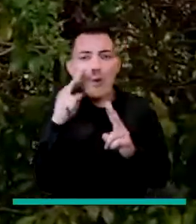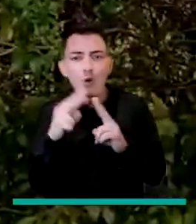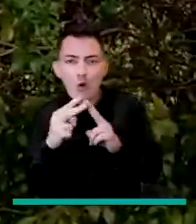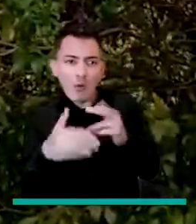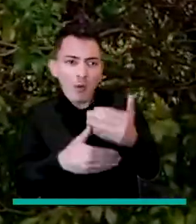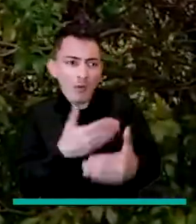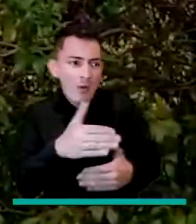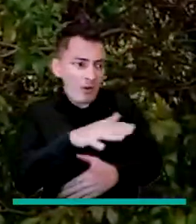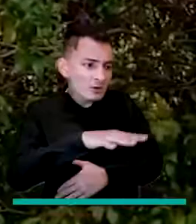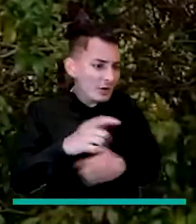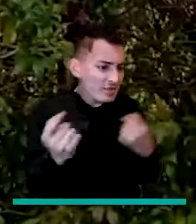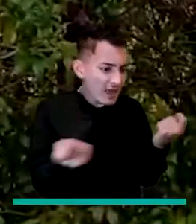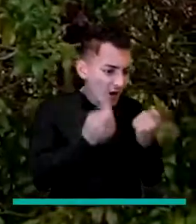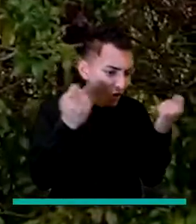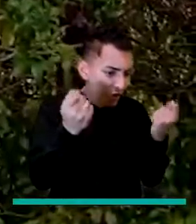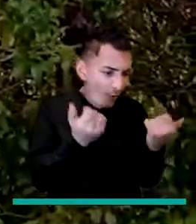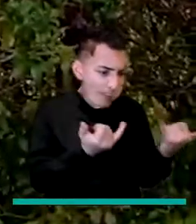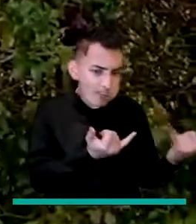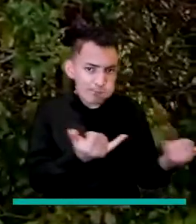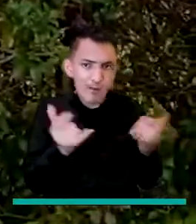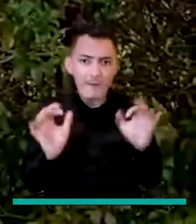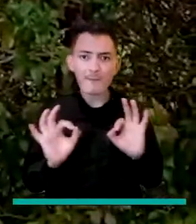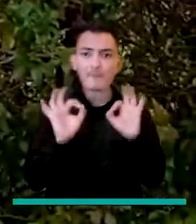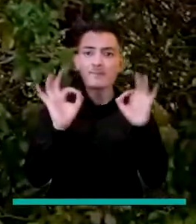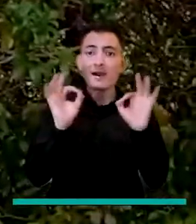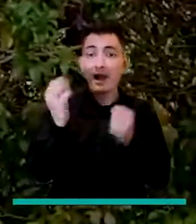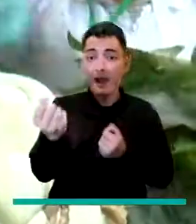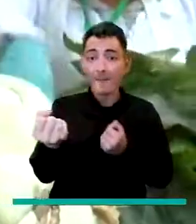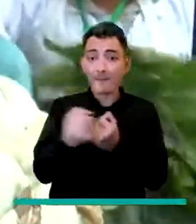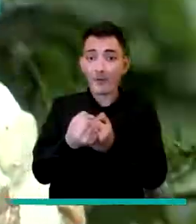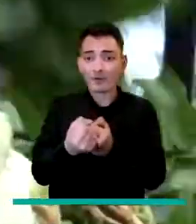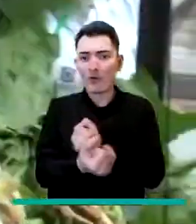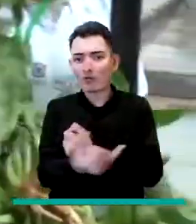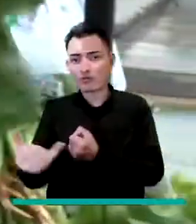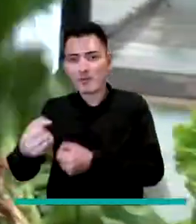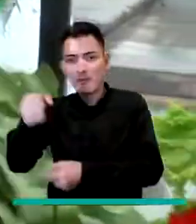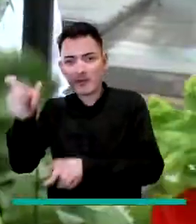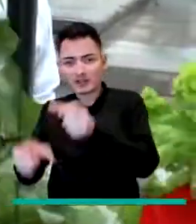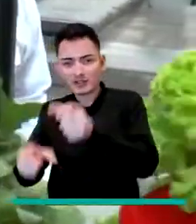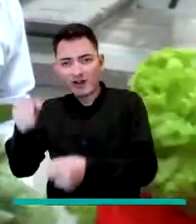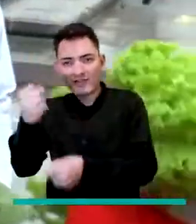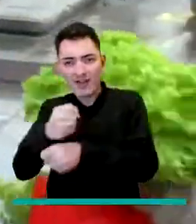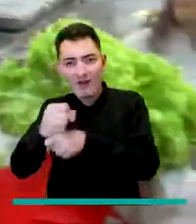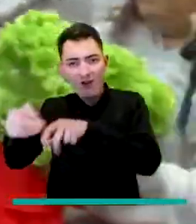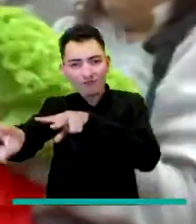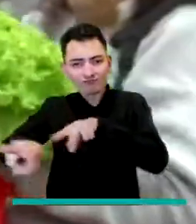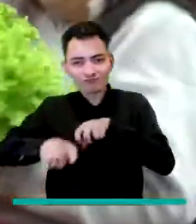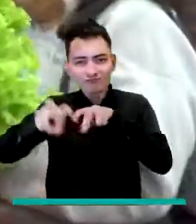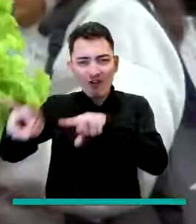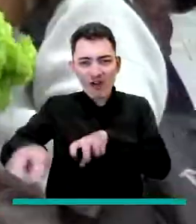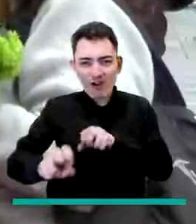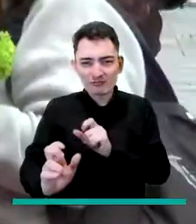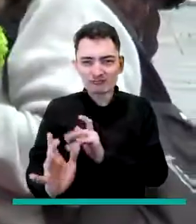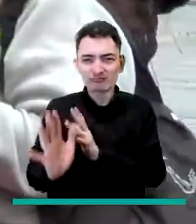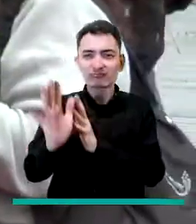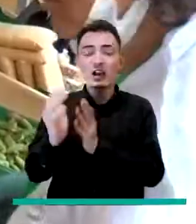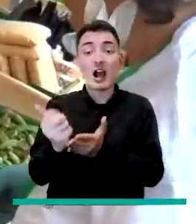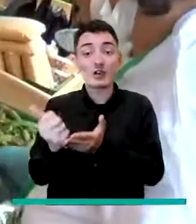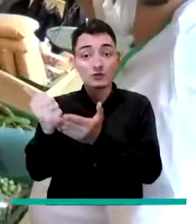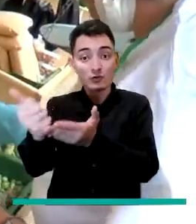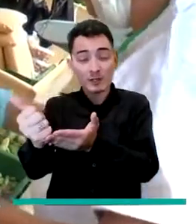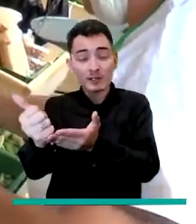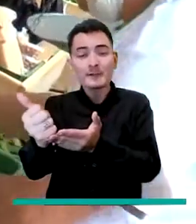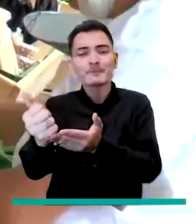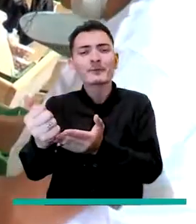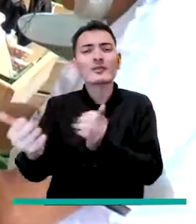estos negocios limpios, estos negocios verdes y segundo para que apoyemos a nuestros productores, a los mismos de nuestra tierra. Los